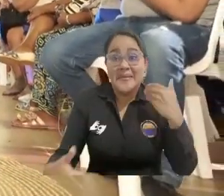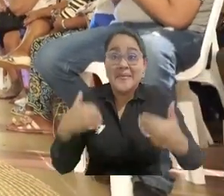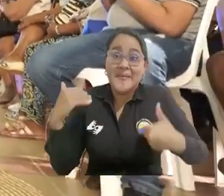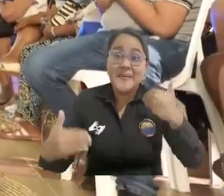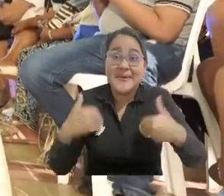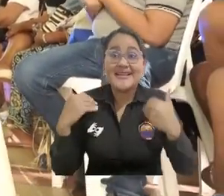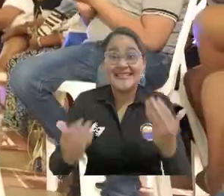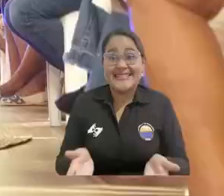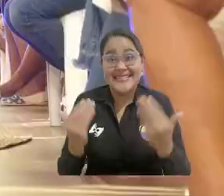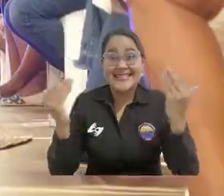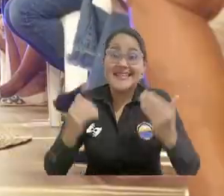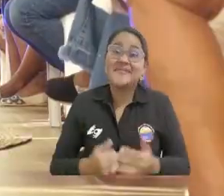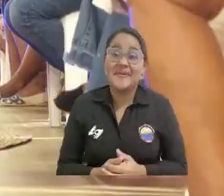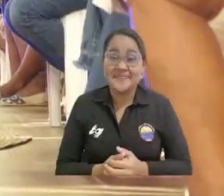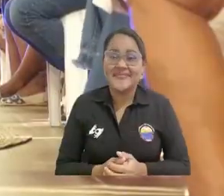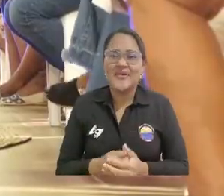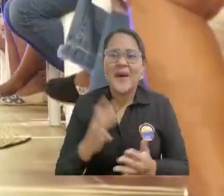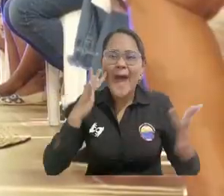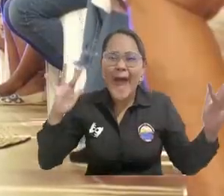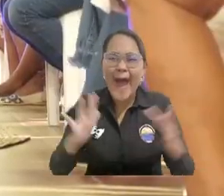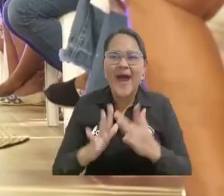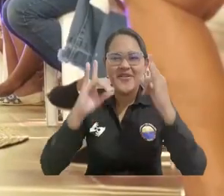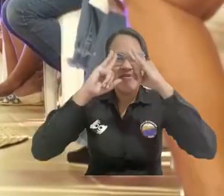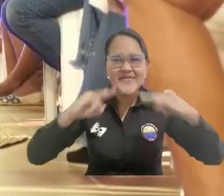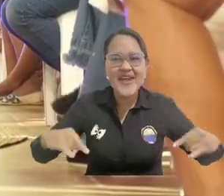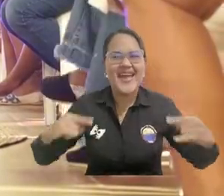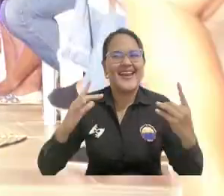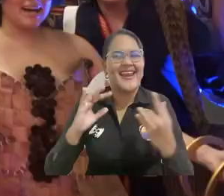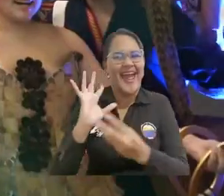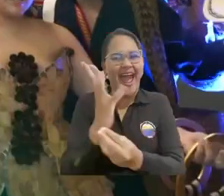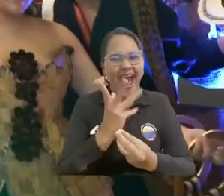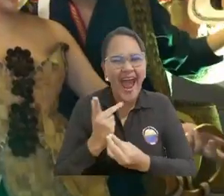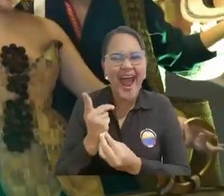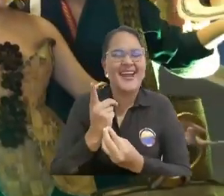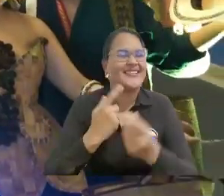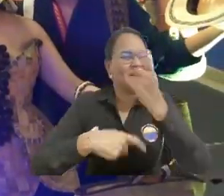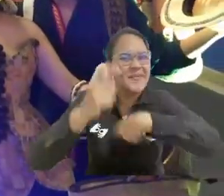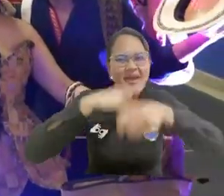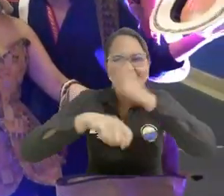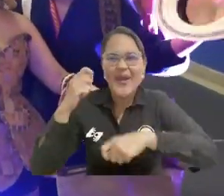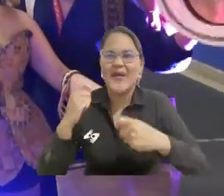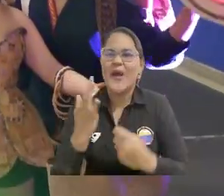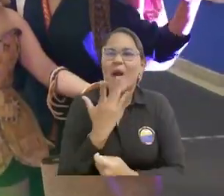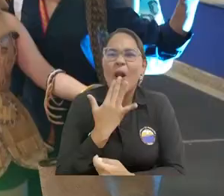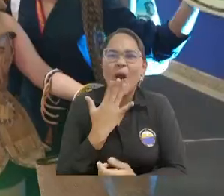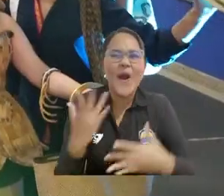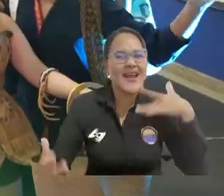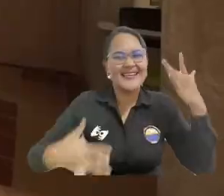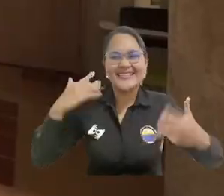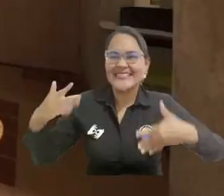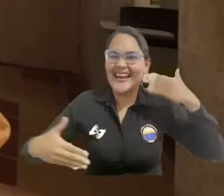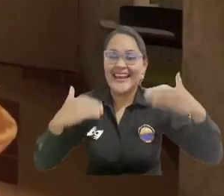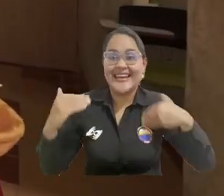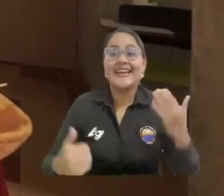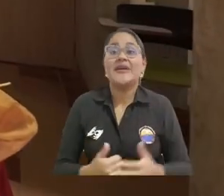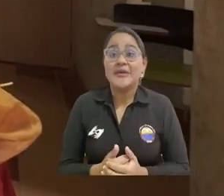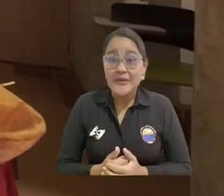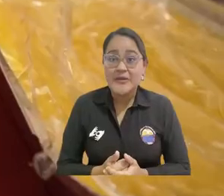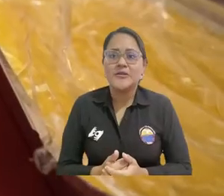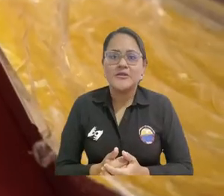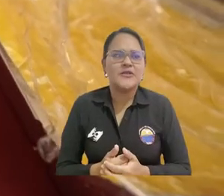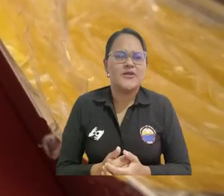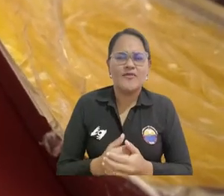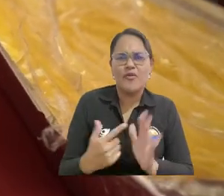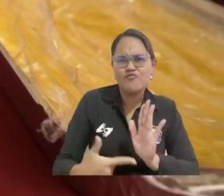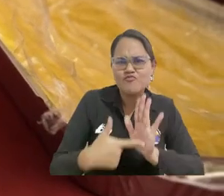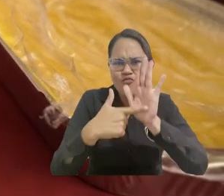alegrarnos la vida misma y eso es la feria artesanal, un evento de colores, un evento de alegría. Exposiciones, ventas, degustaciones